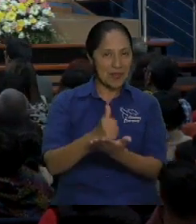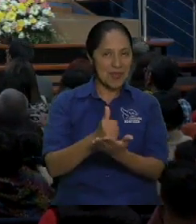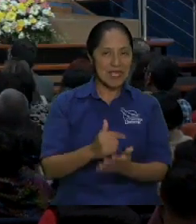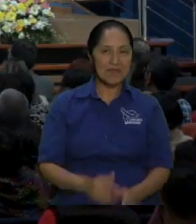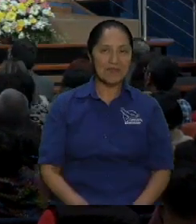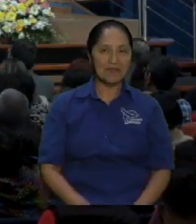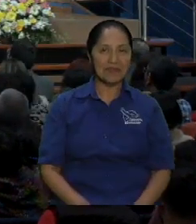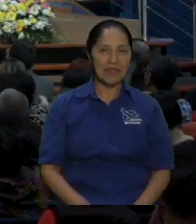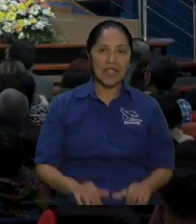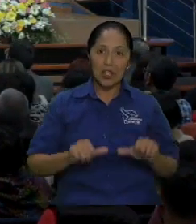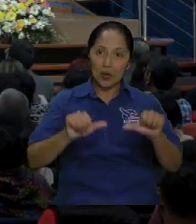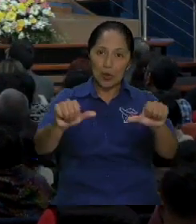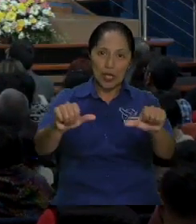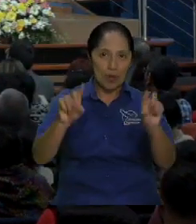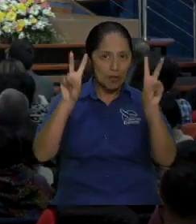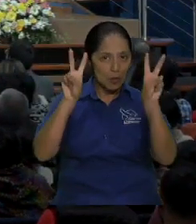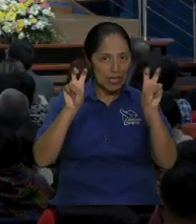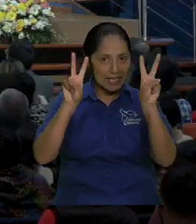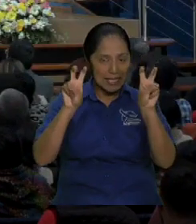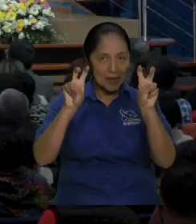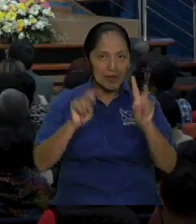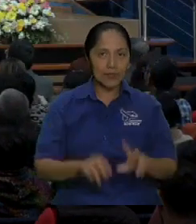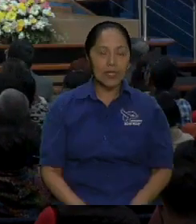Este, le estaba diciendo que,